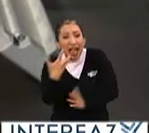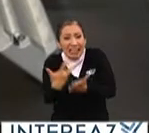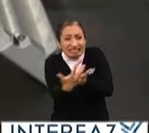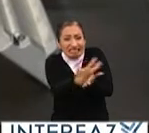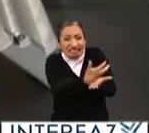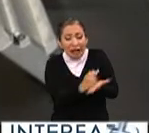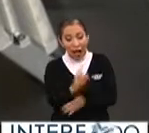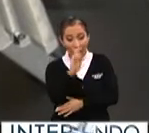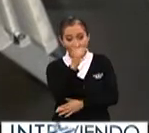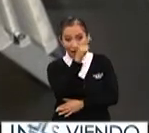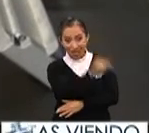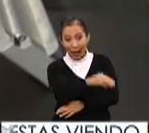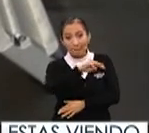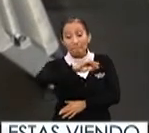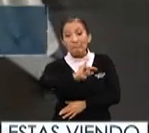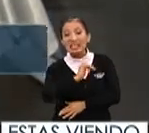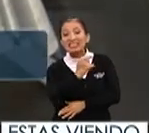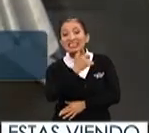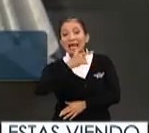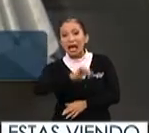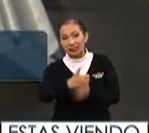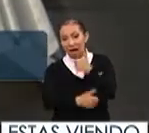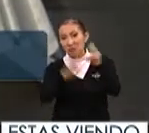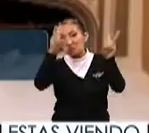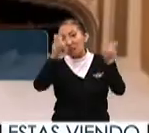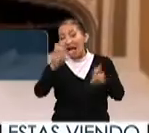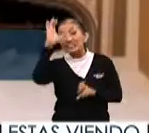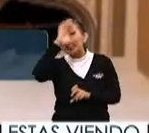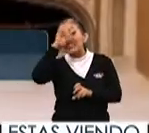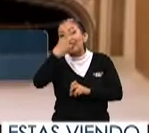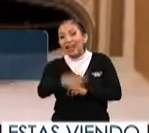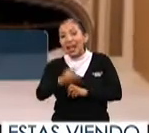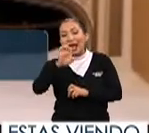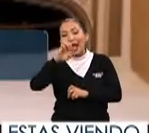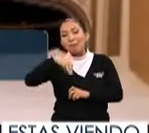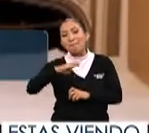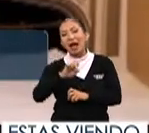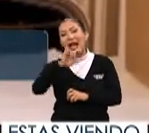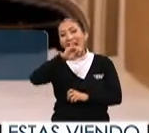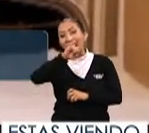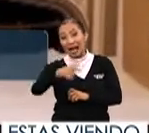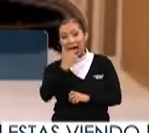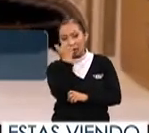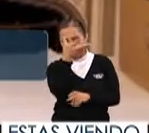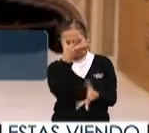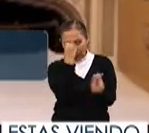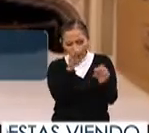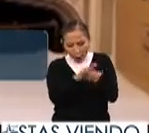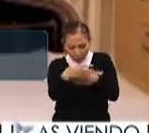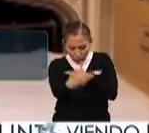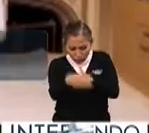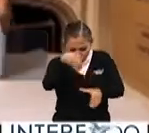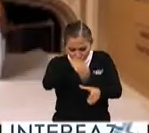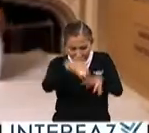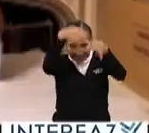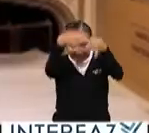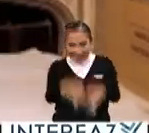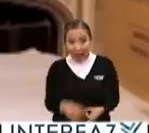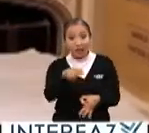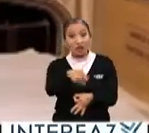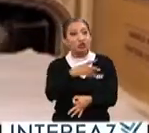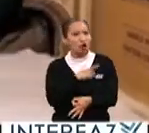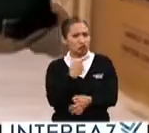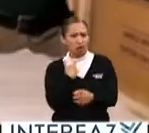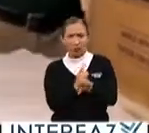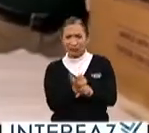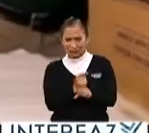al año la universidad de michigan cuenta con una carrera llamada ciencias del embalaje donde los estudiantes aprenden cómo empaquetar correctamente y no